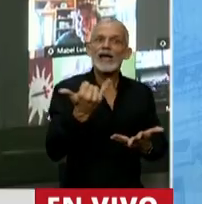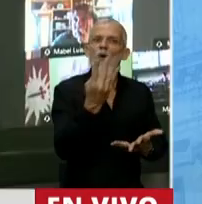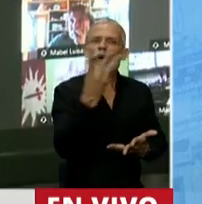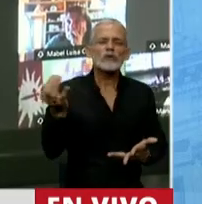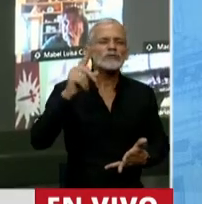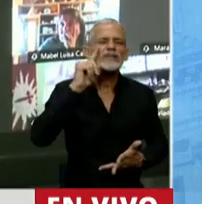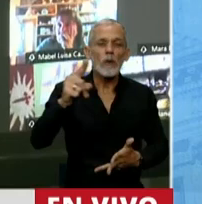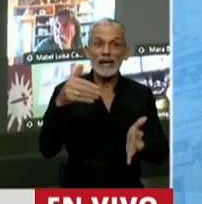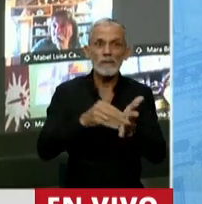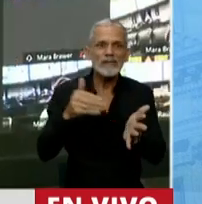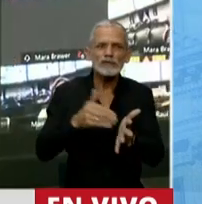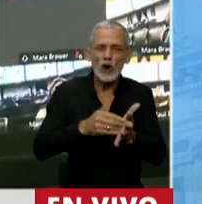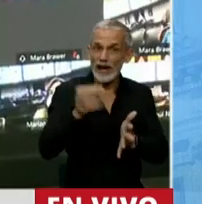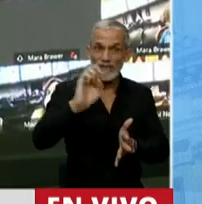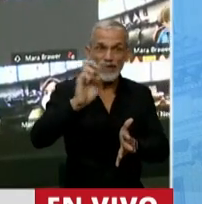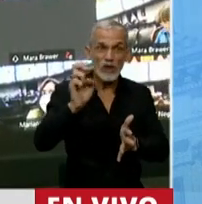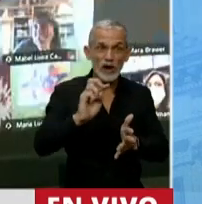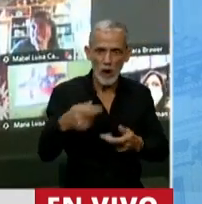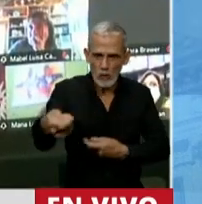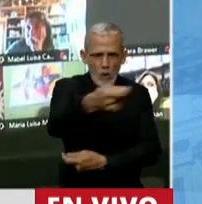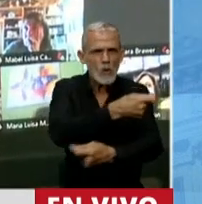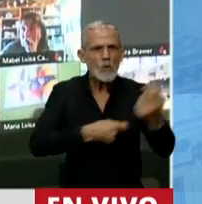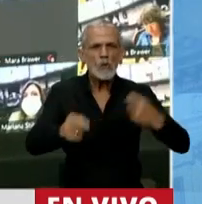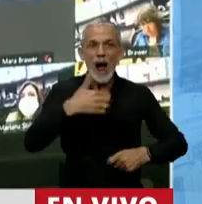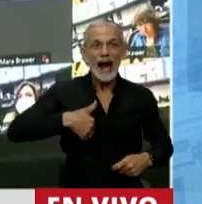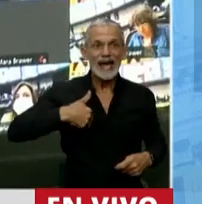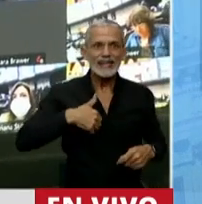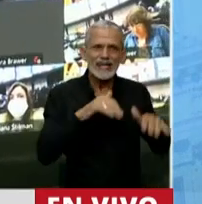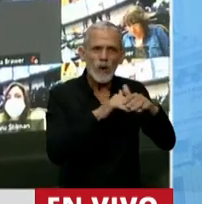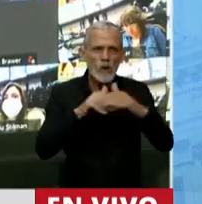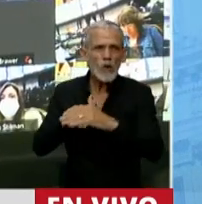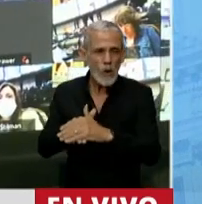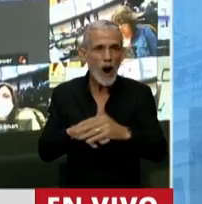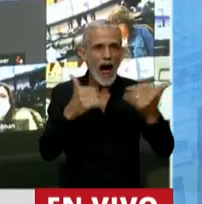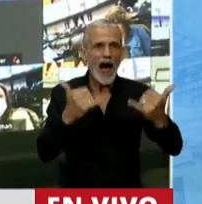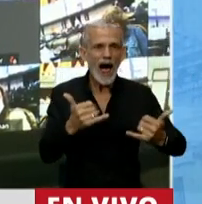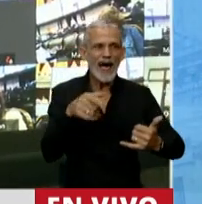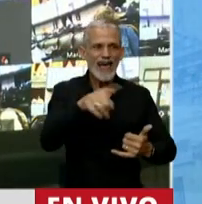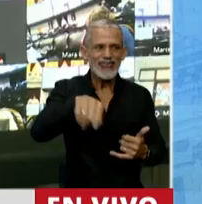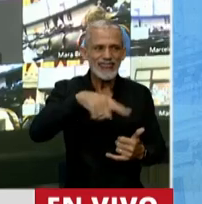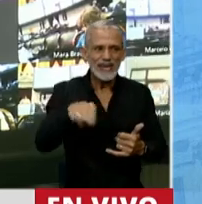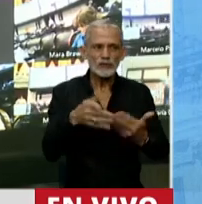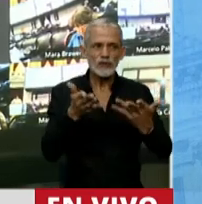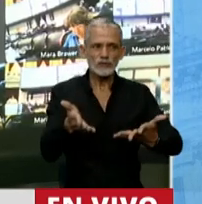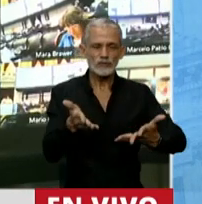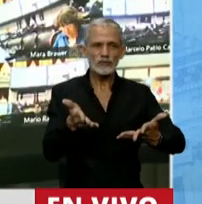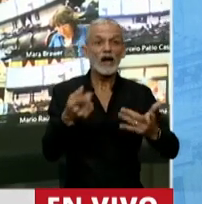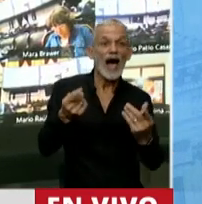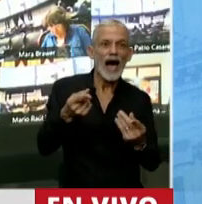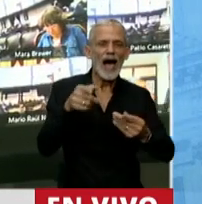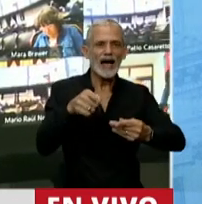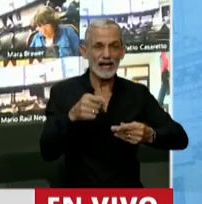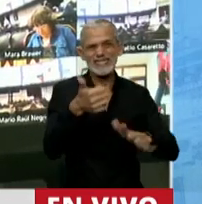millones de dólares en manos de argentinos, de los cuales un 70,